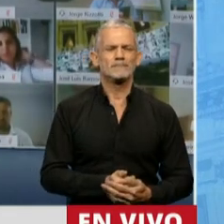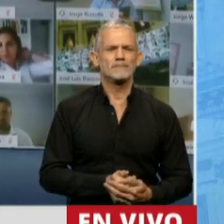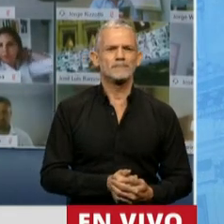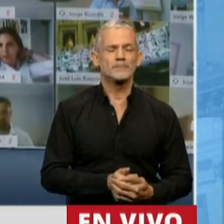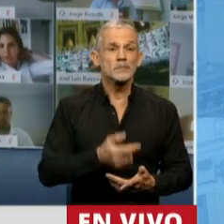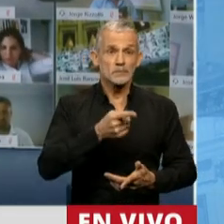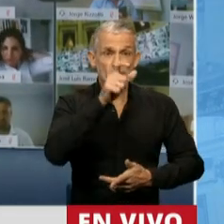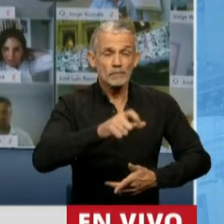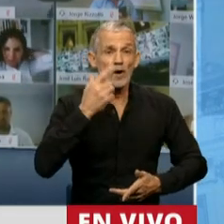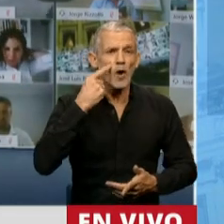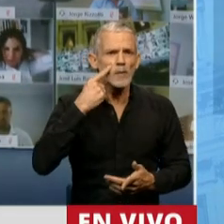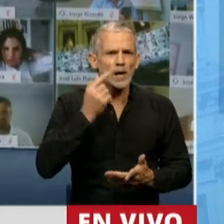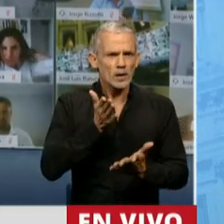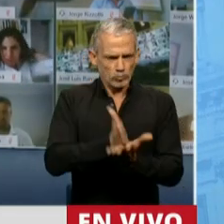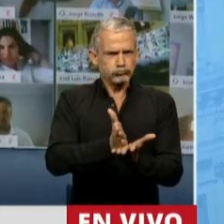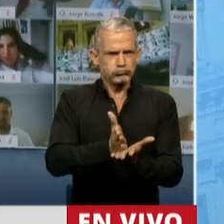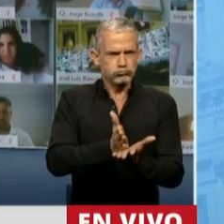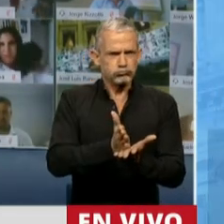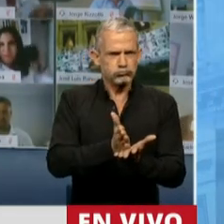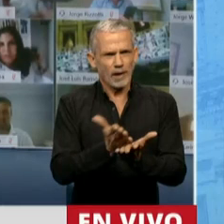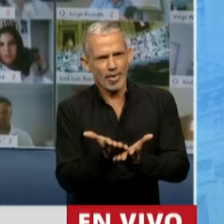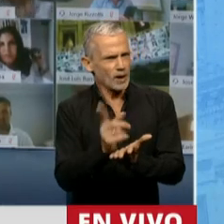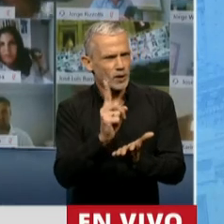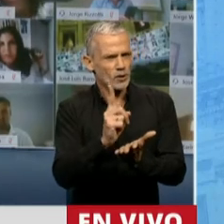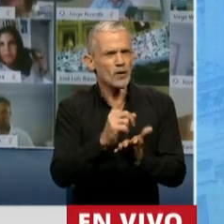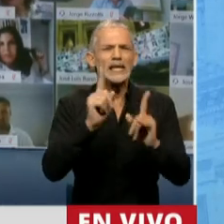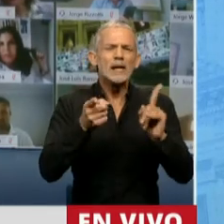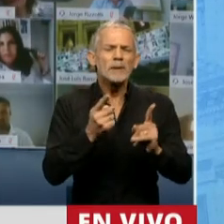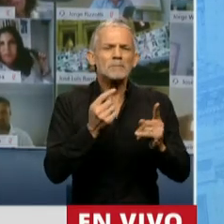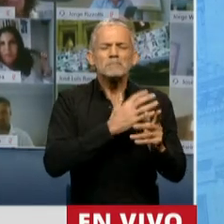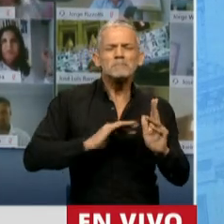un hombre leal y además un hombre austero.